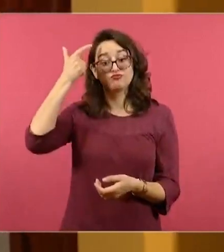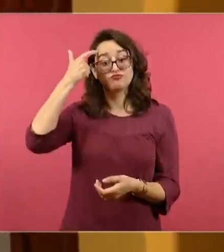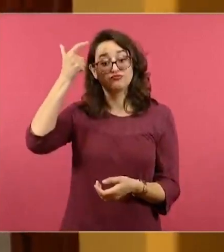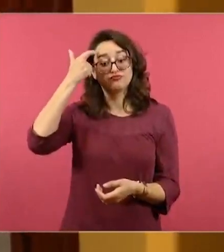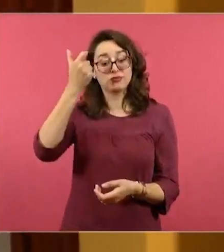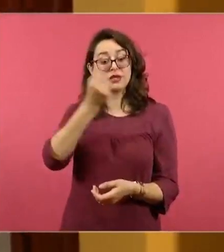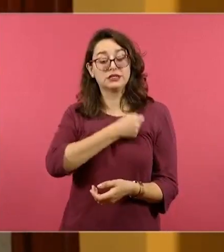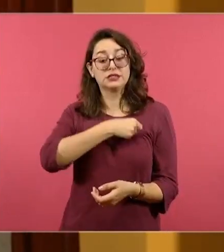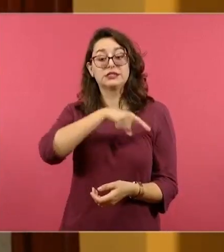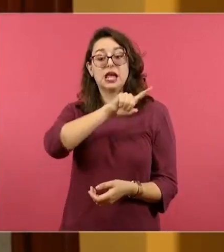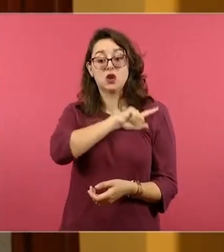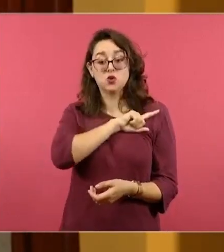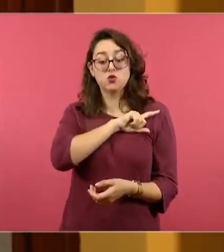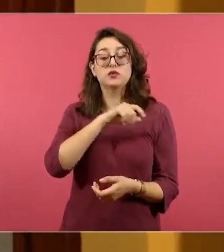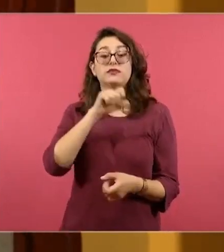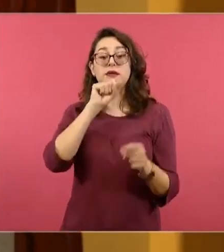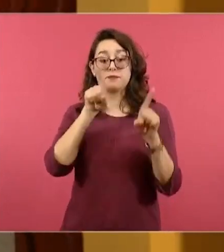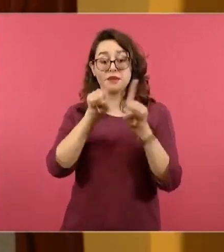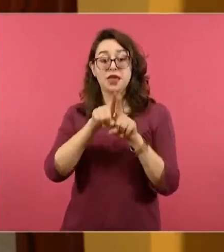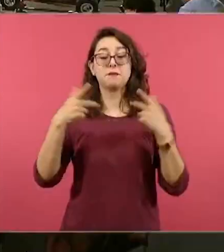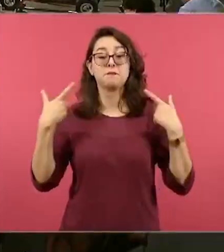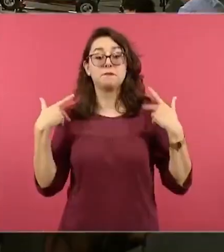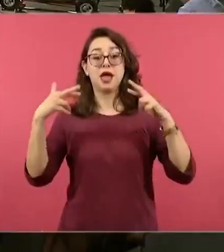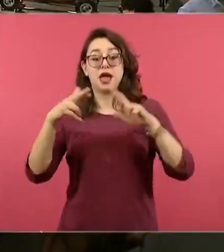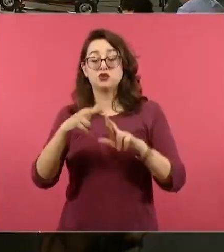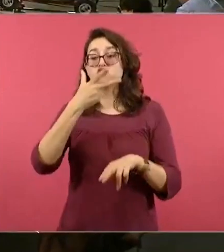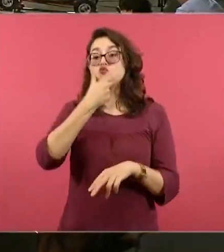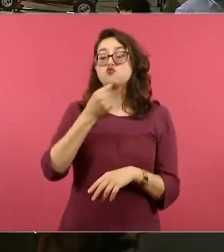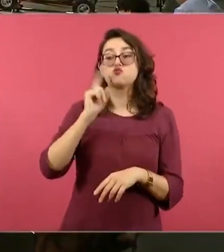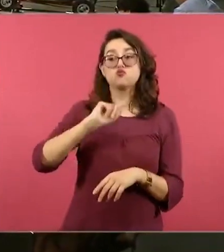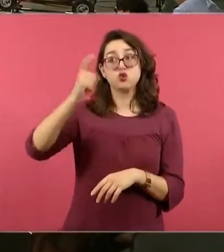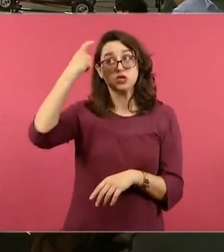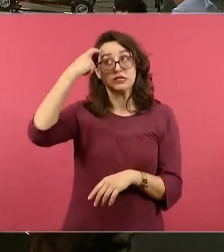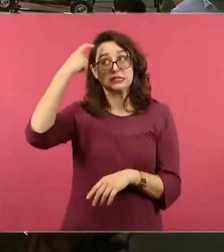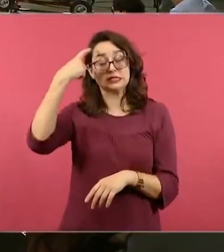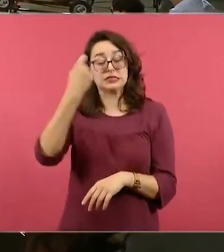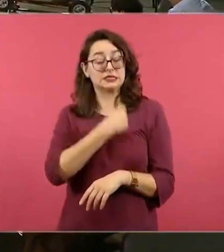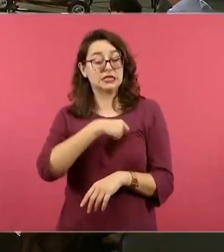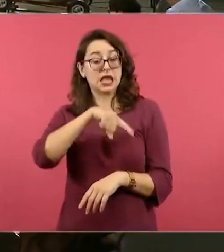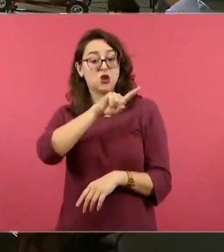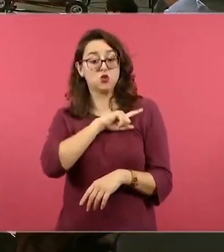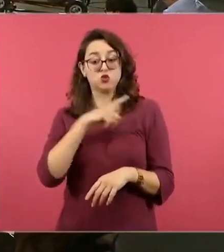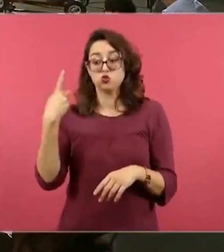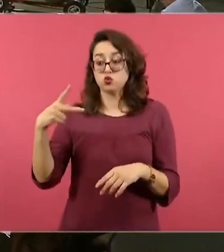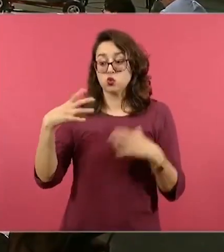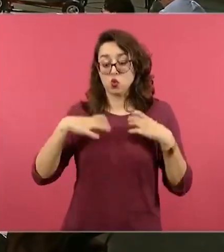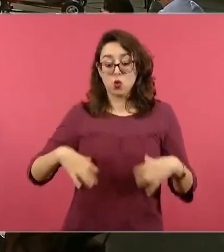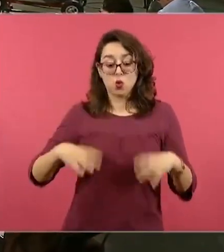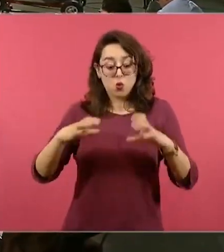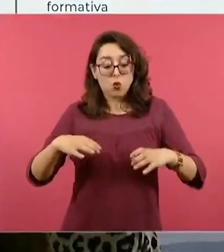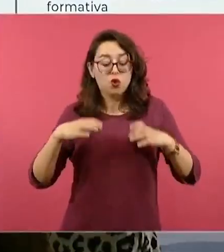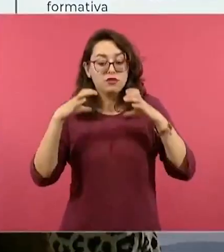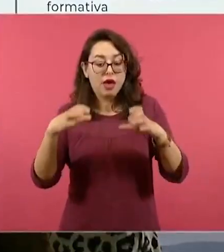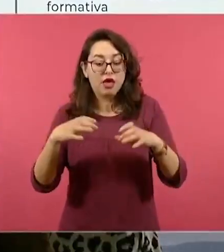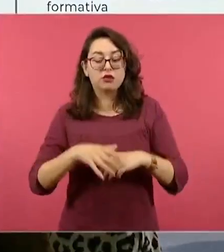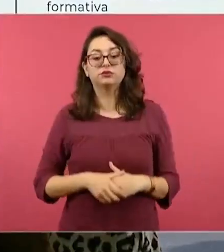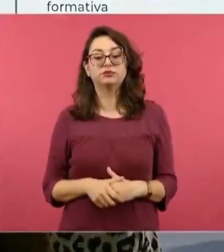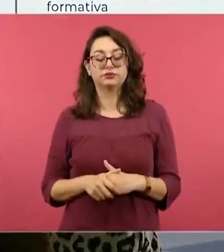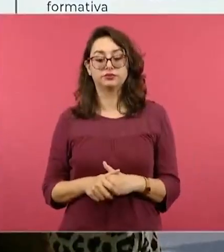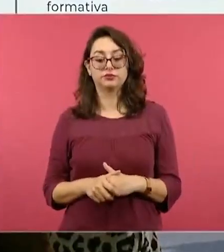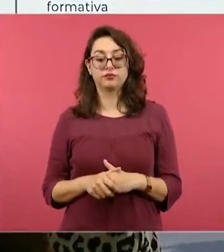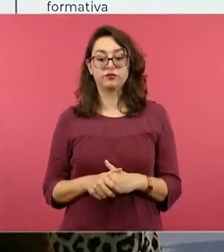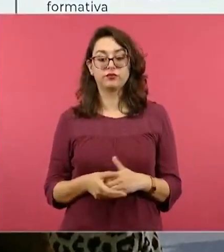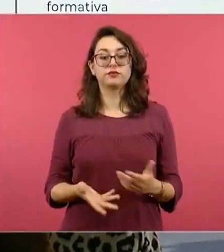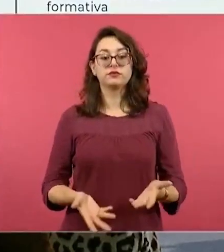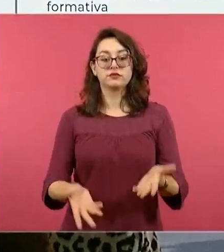de las maestras y los maestros. Es muy importante hacer hincapié en ese punto. Y, por último, la